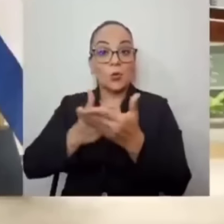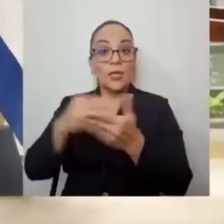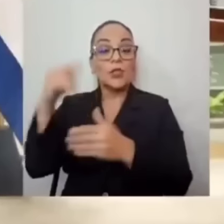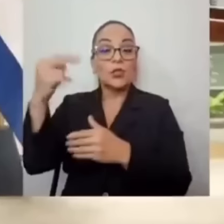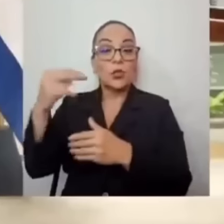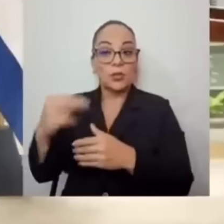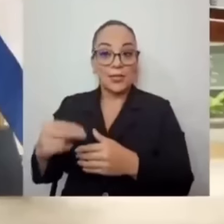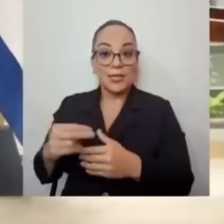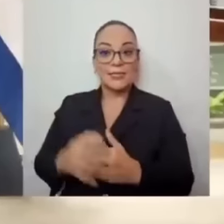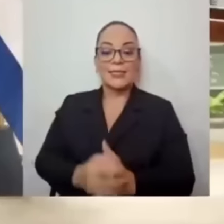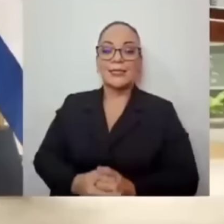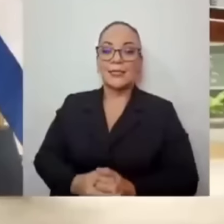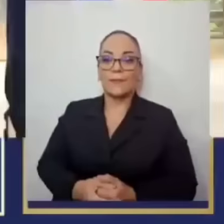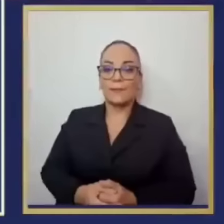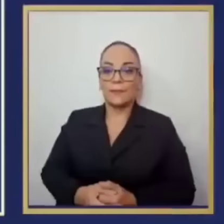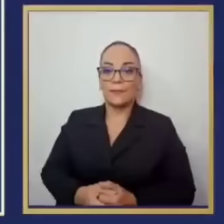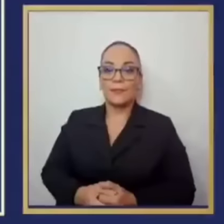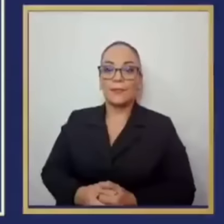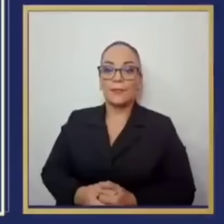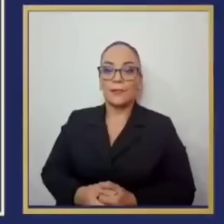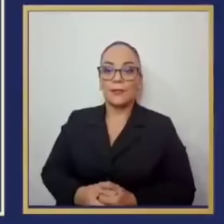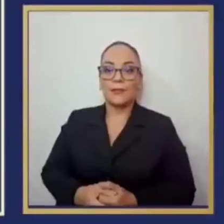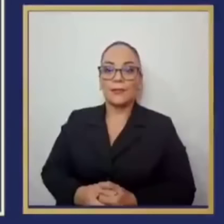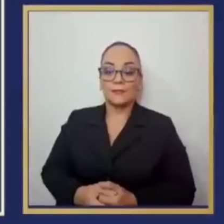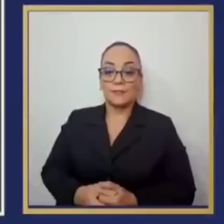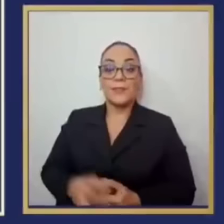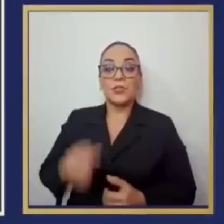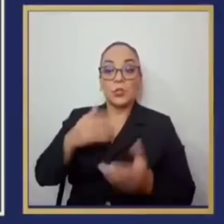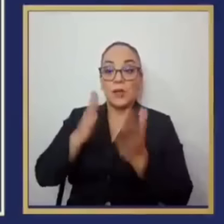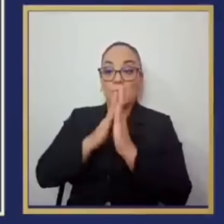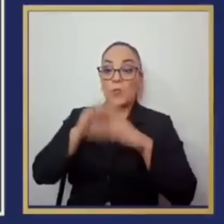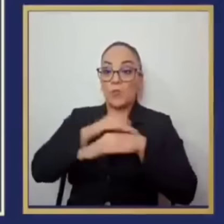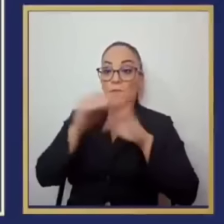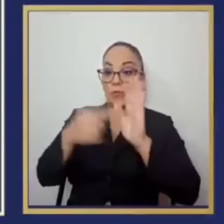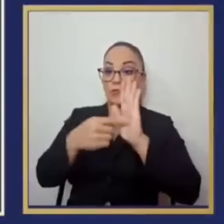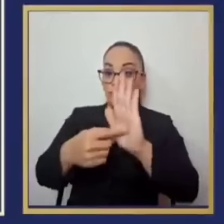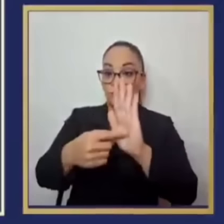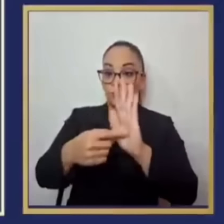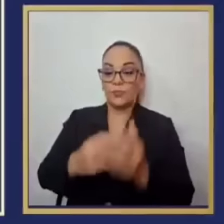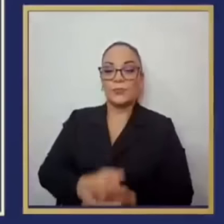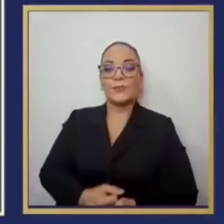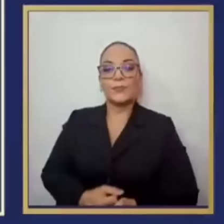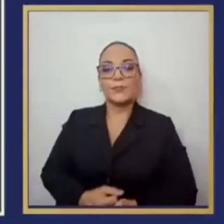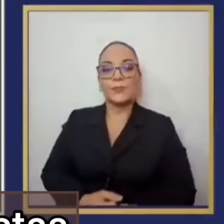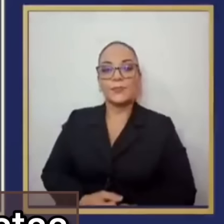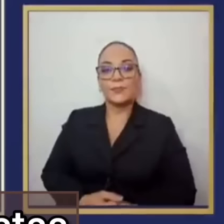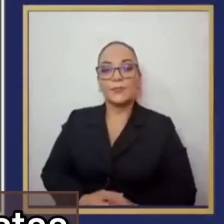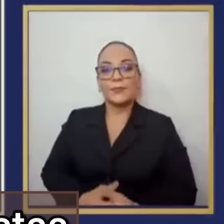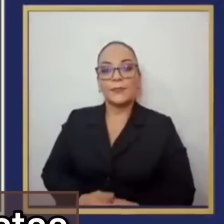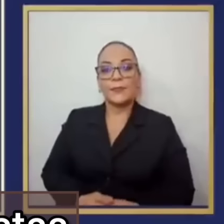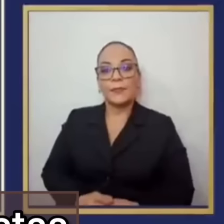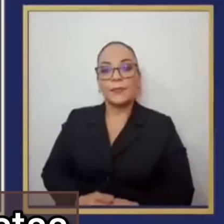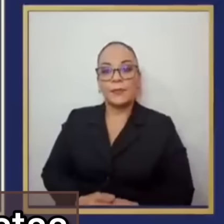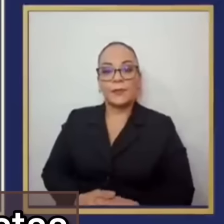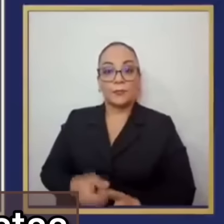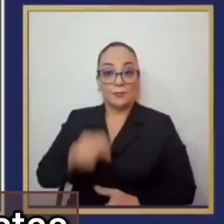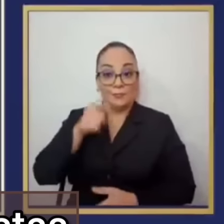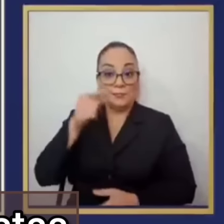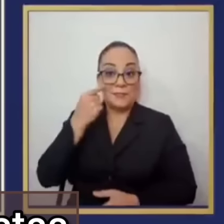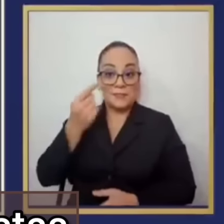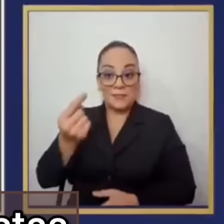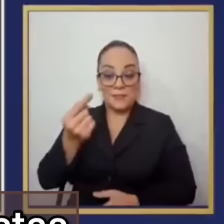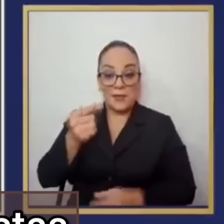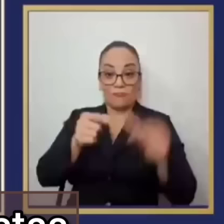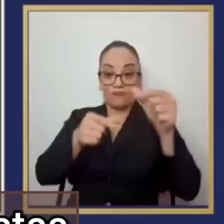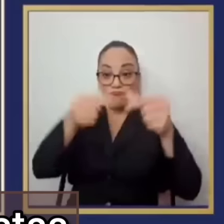que le pedirían, por favor, que nos pongan en la pantalla. Si ustedes ven ahí, la